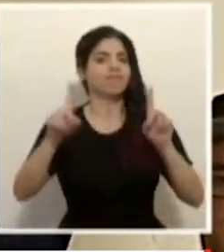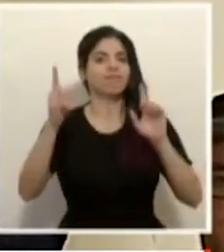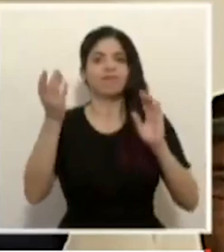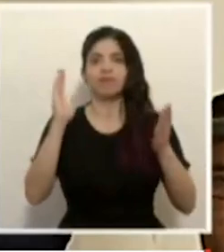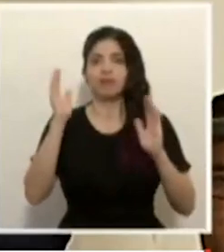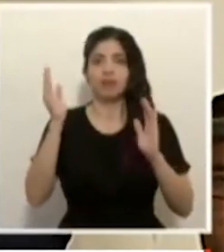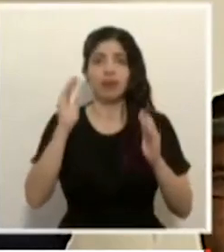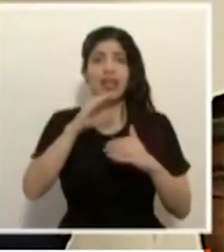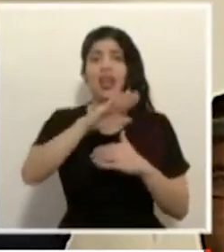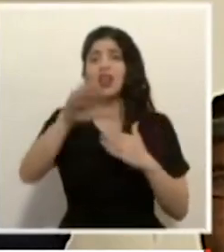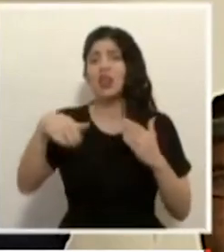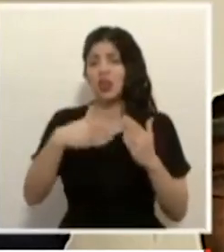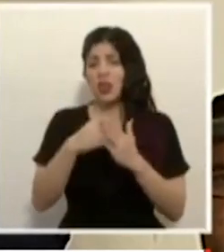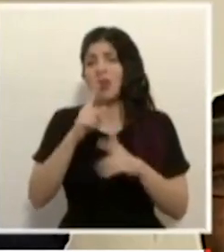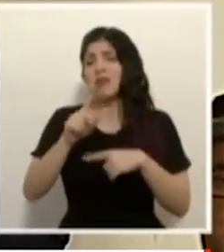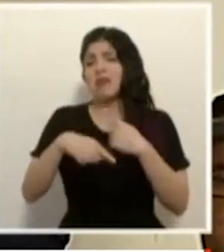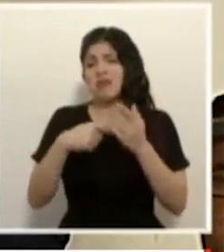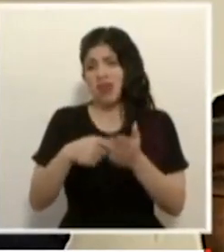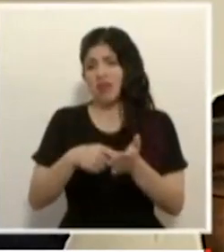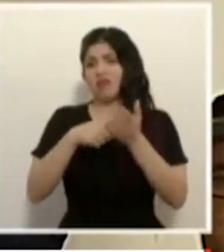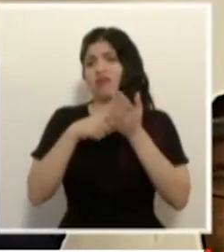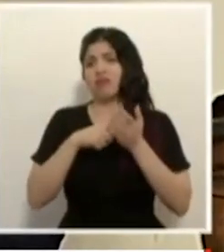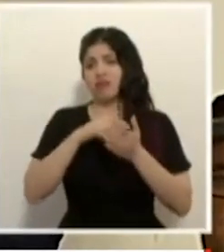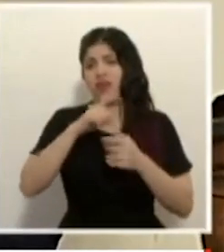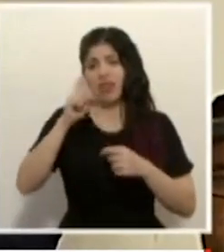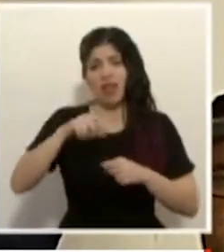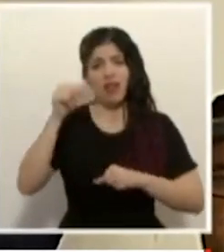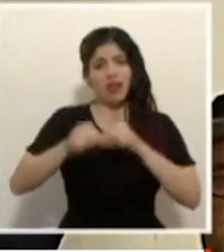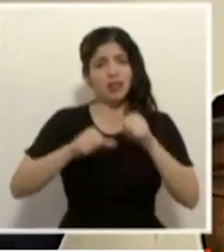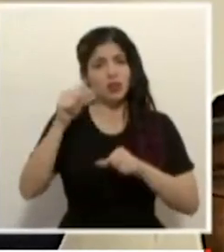todos se nos van a demandar esfuerzos extraordinarios.